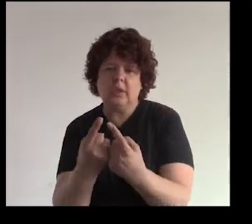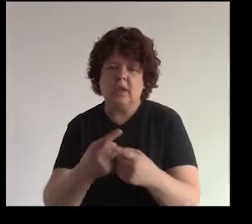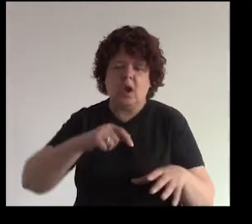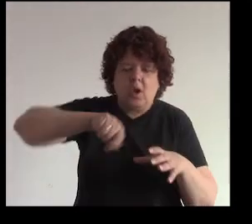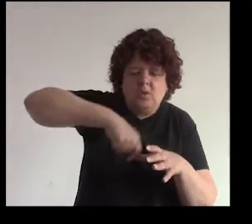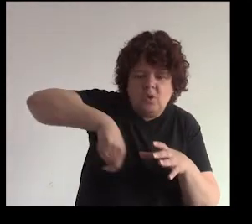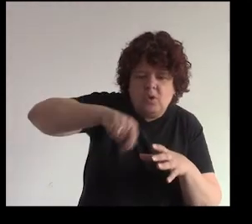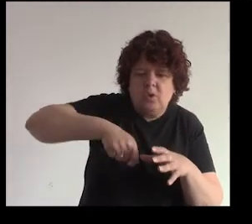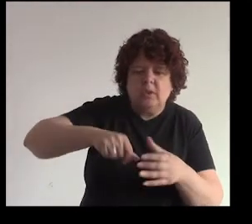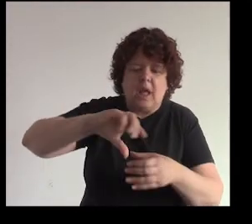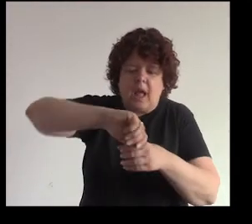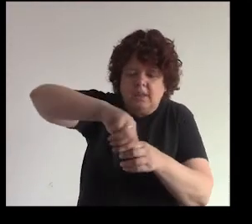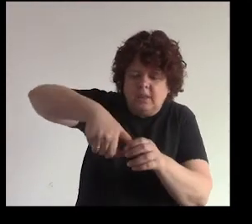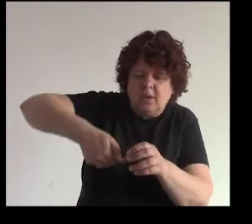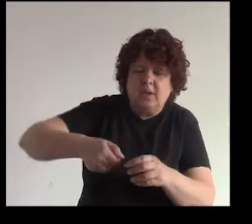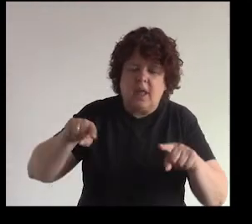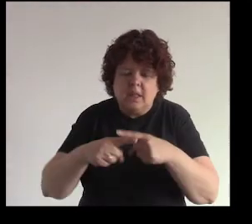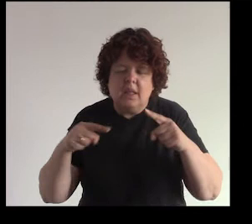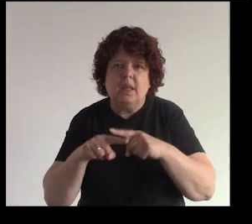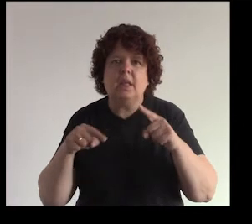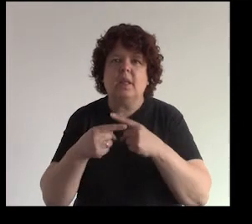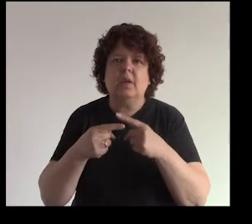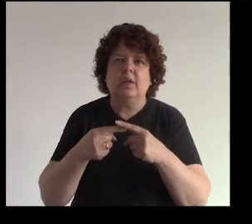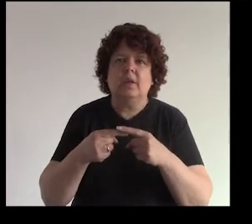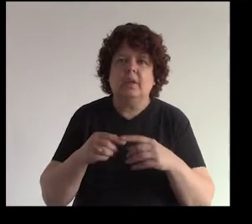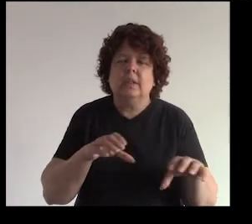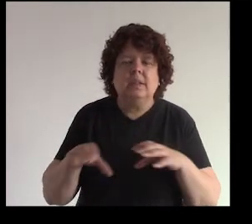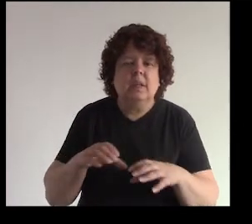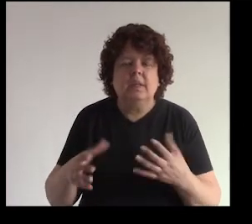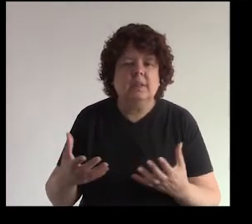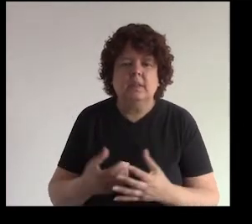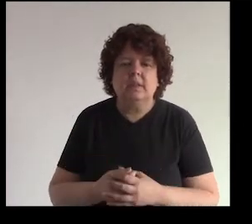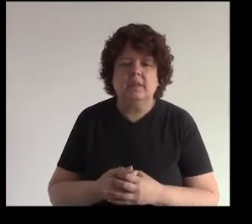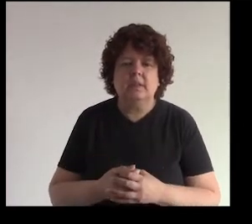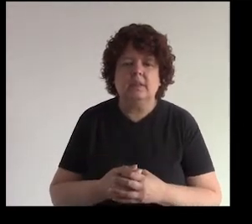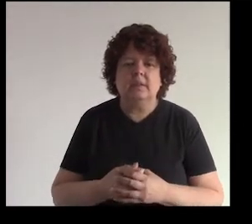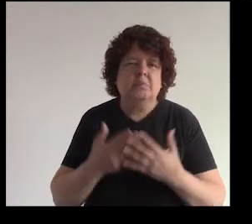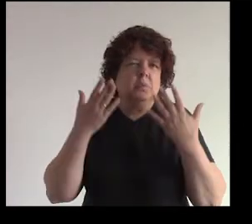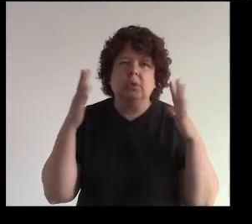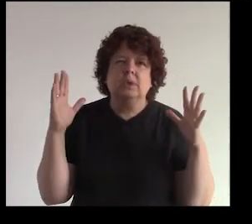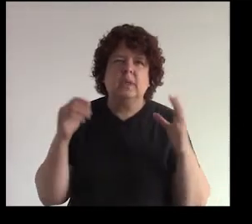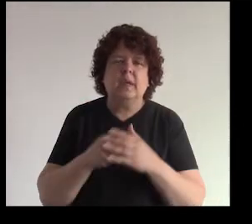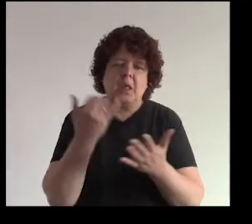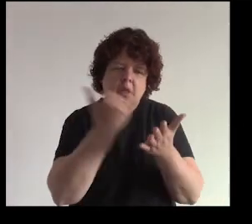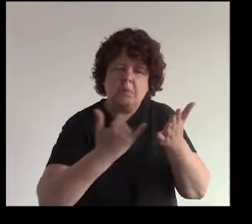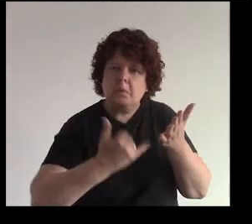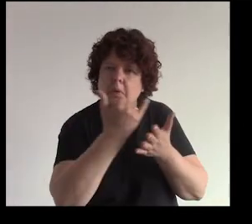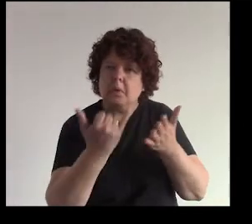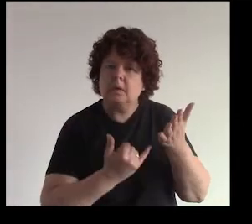artesano si haces tejido si haces no sé